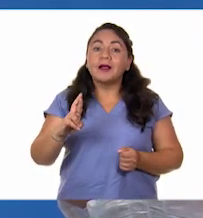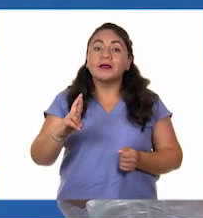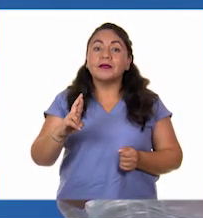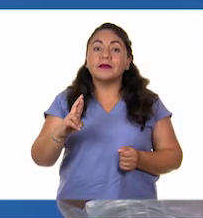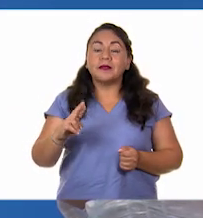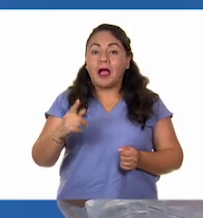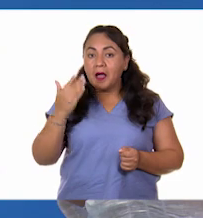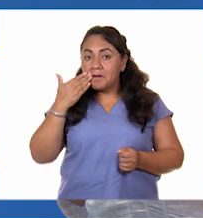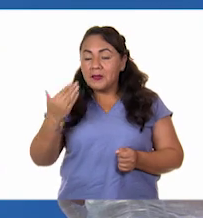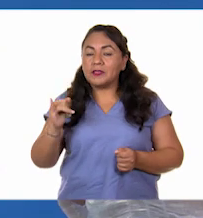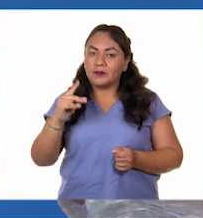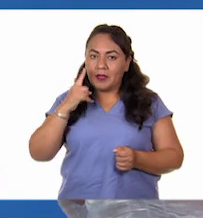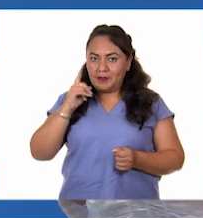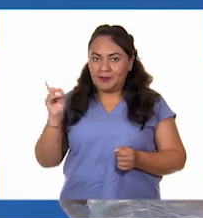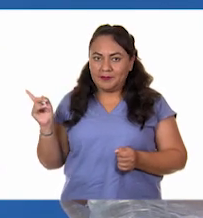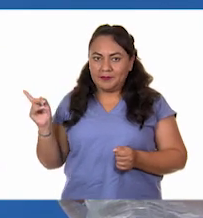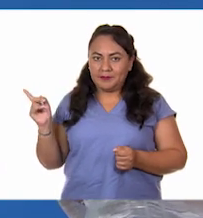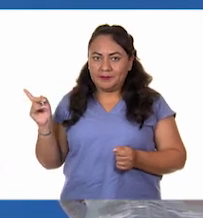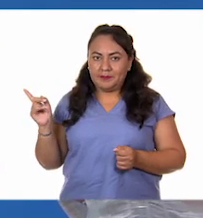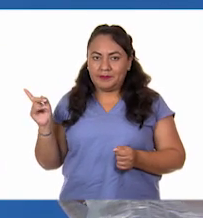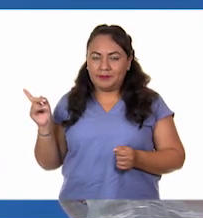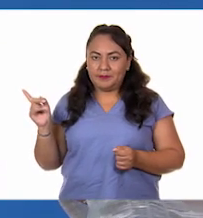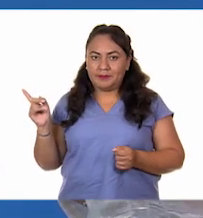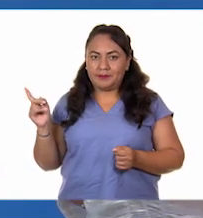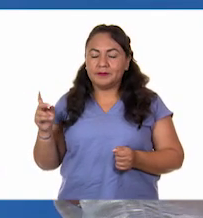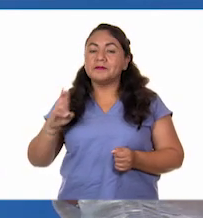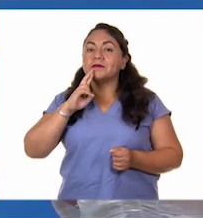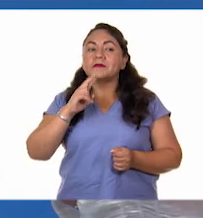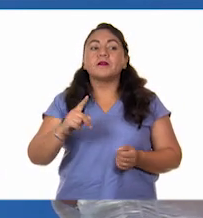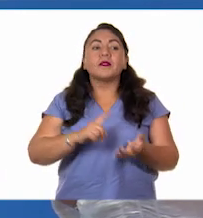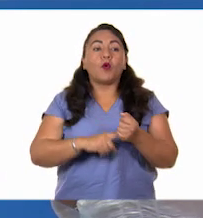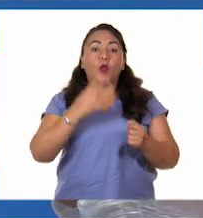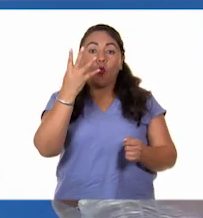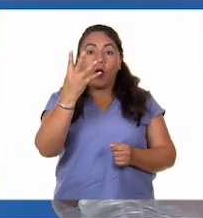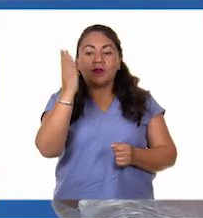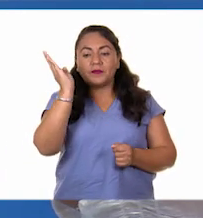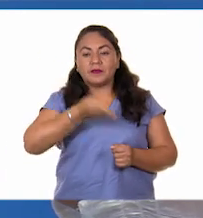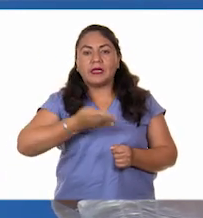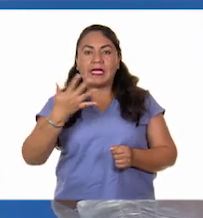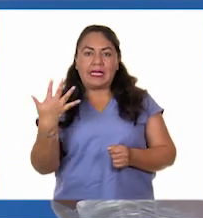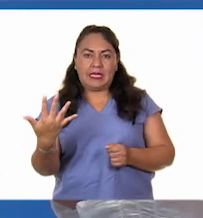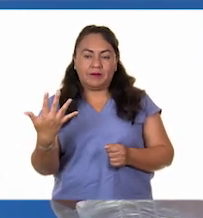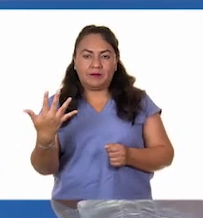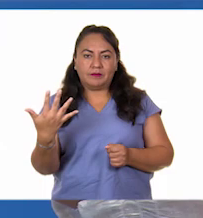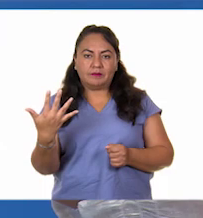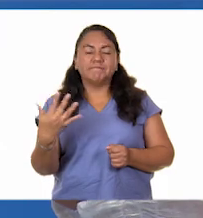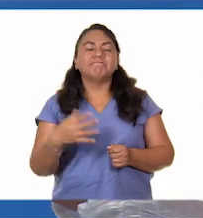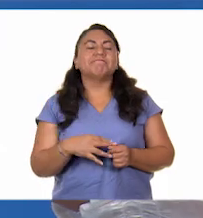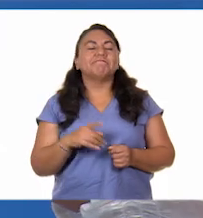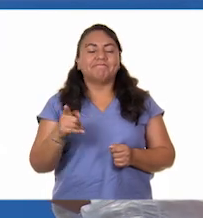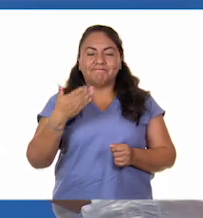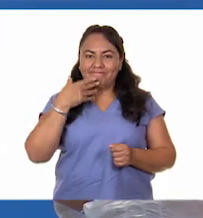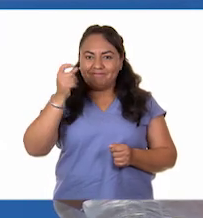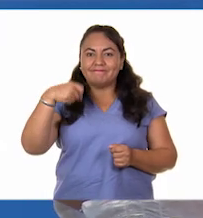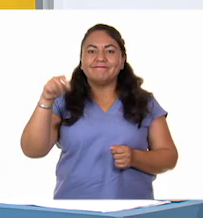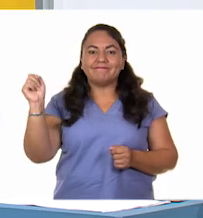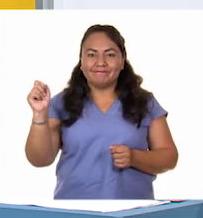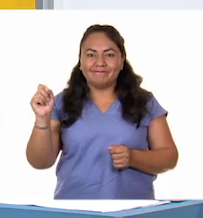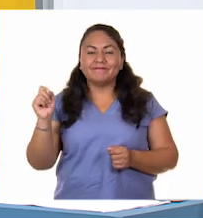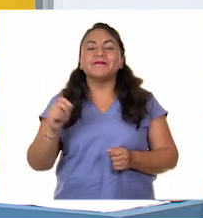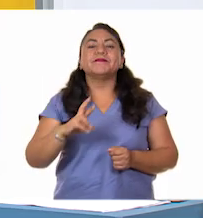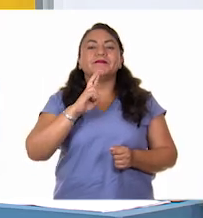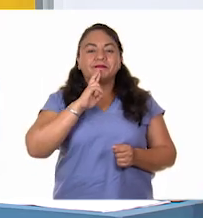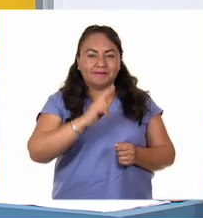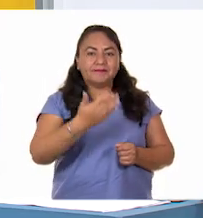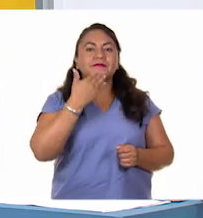mensaje es la correcta. ¿Carola nos respondió? Cuatro quintos. Efectivamente, la